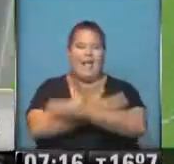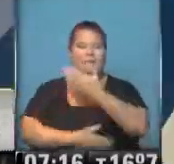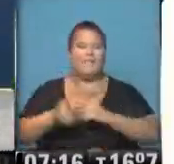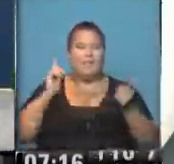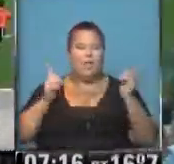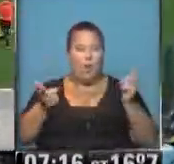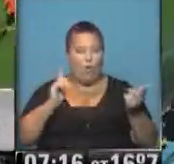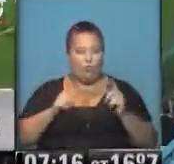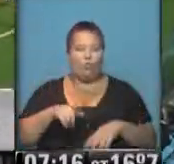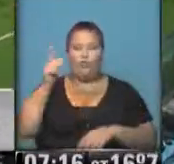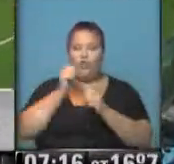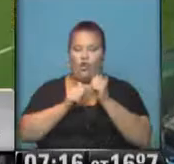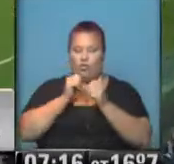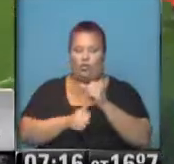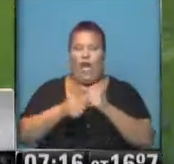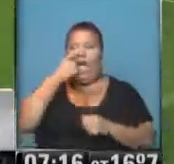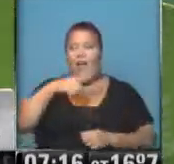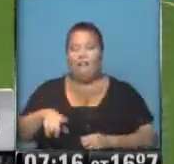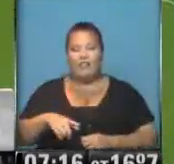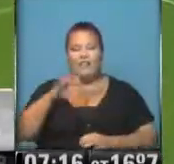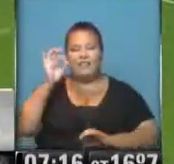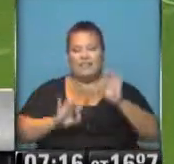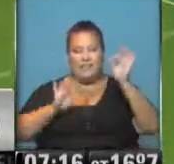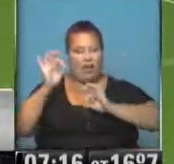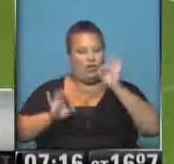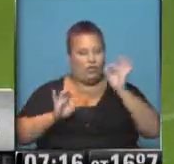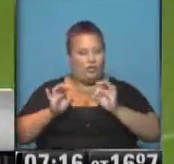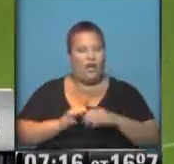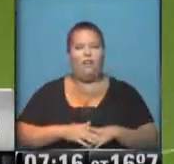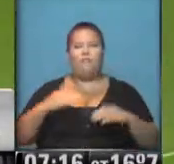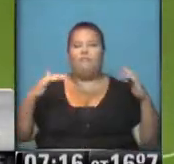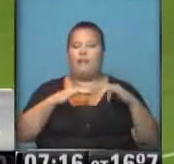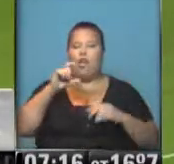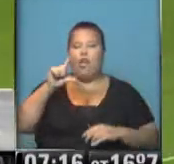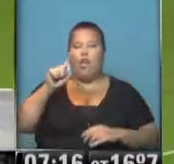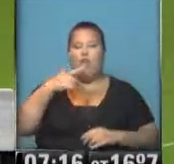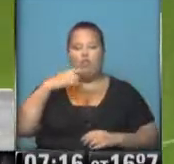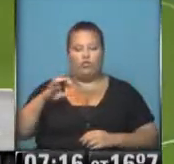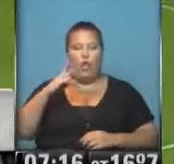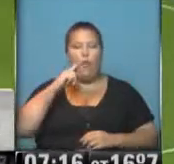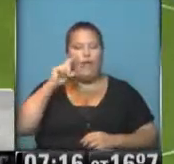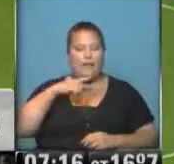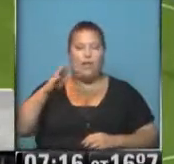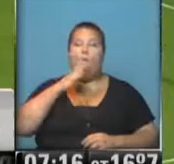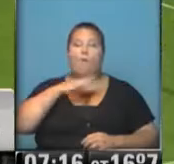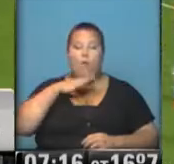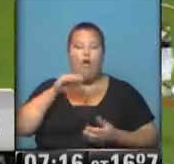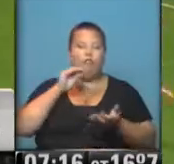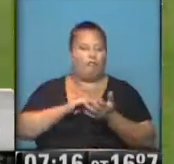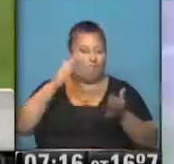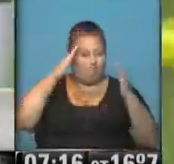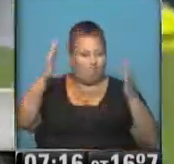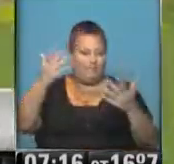Newell's All Boys de Rosario. Terminó siendo 0 a 0 en el coloso Marcelo Bielsa y Boca. Otro que se despide